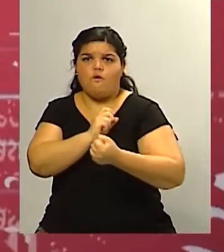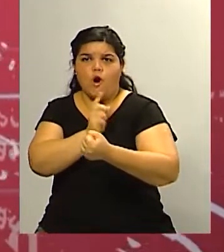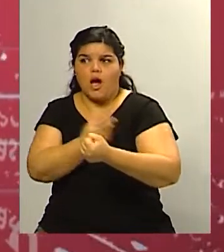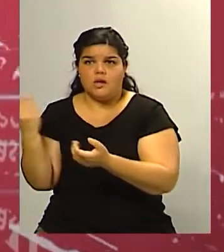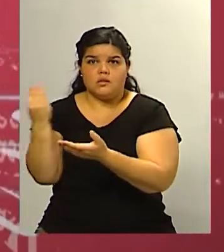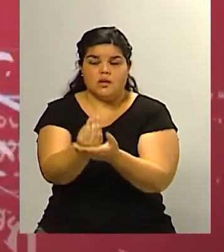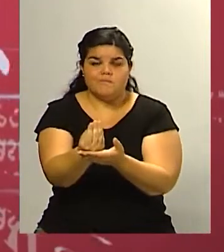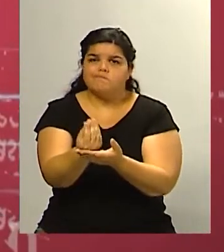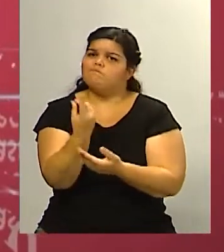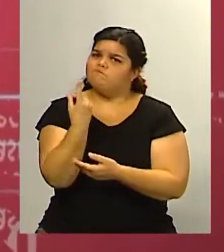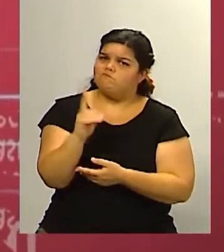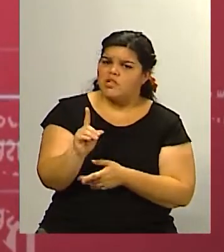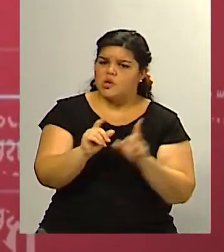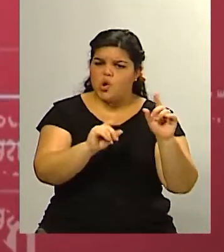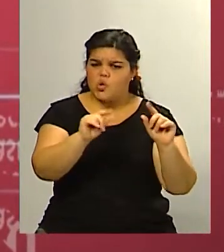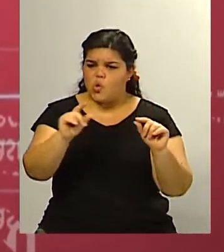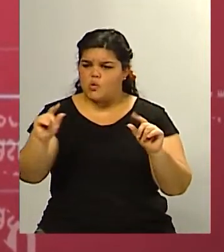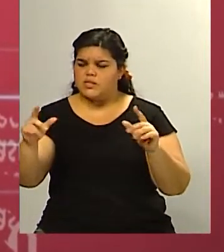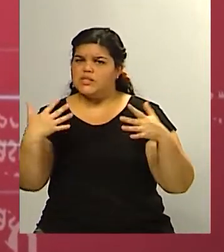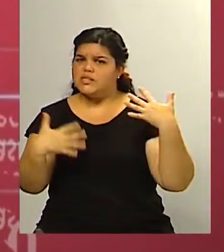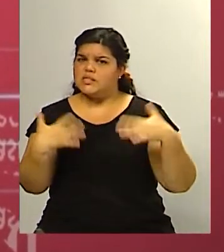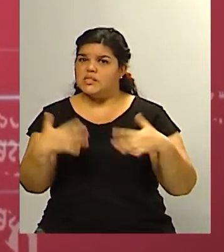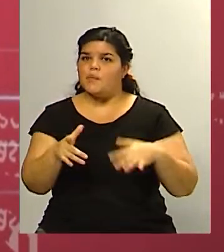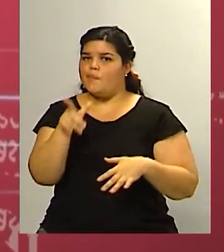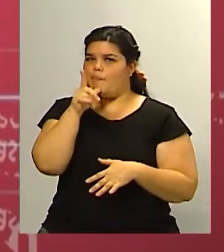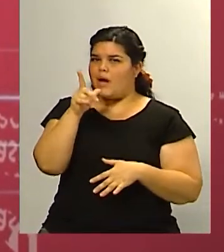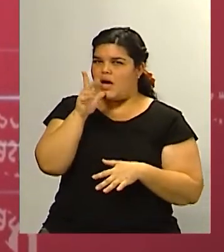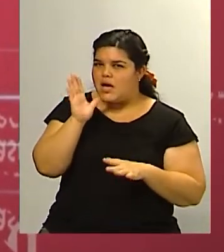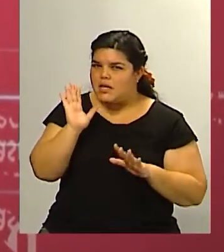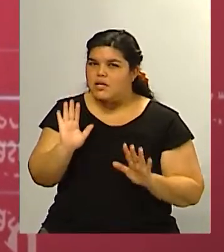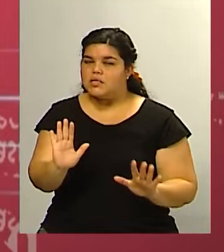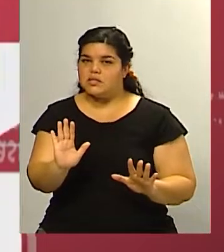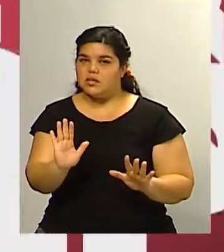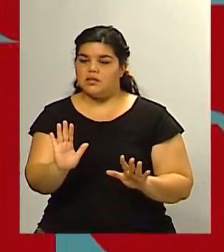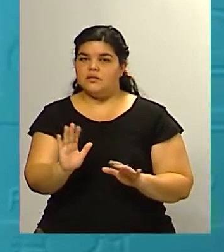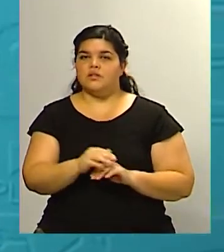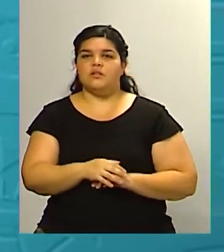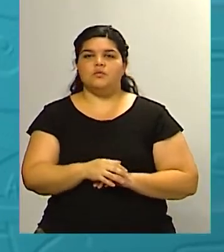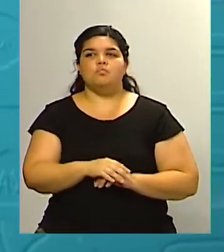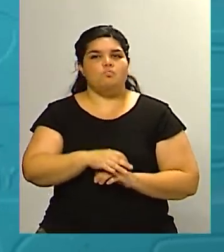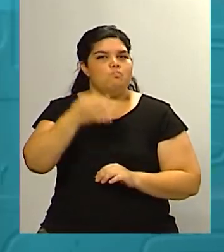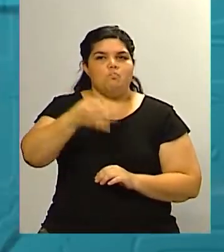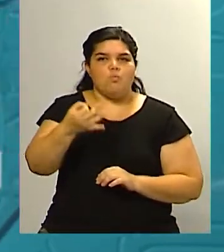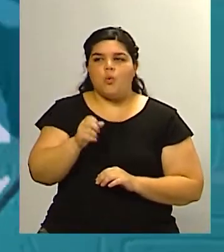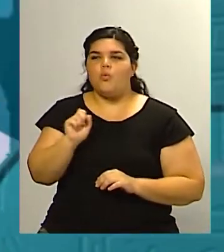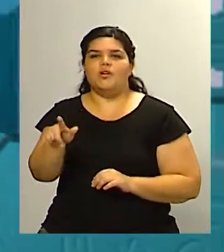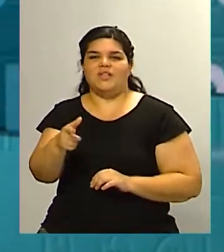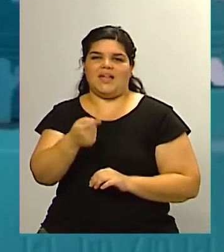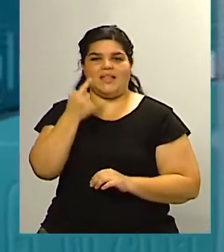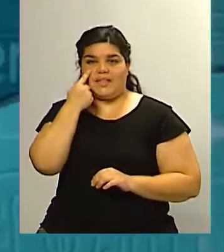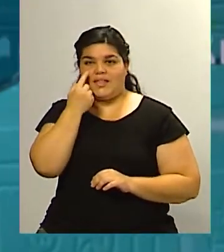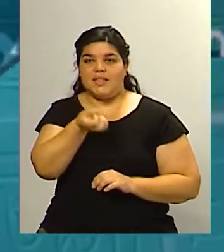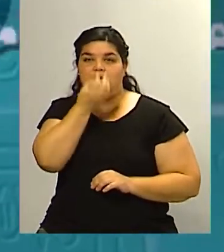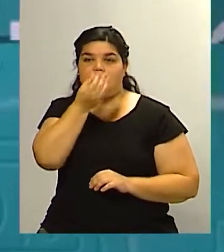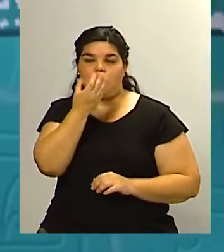los números no serían favorecedores y muchos dijeron que fue incluso una jugada muy buena política que hizo la intendenta de Santa Rosa de